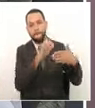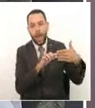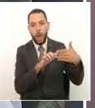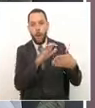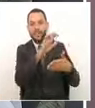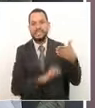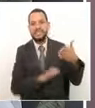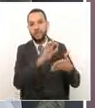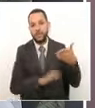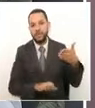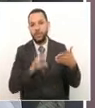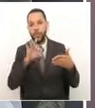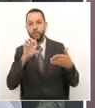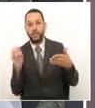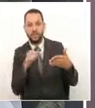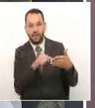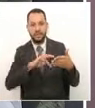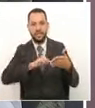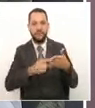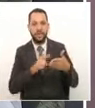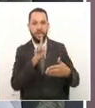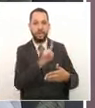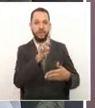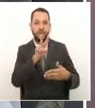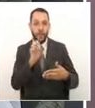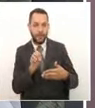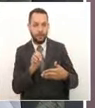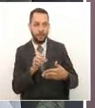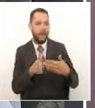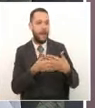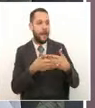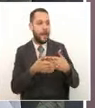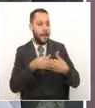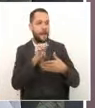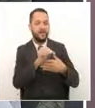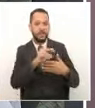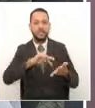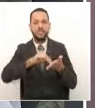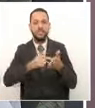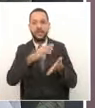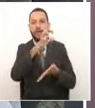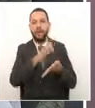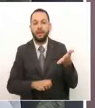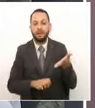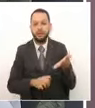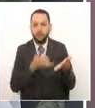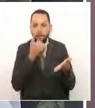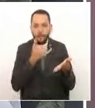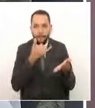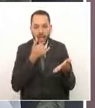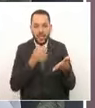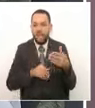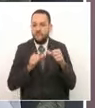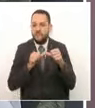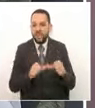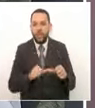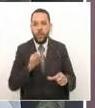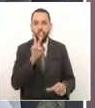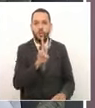actualmente contagiadas. O sea, hacer como la resta de las personas que fueron contagiadas,